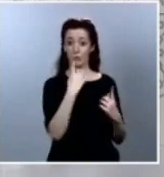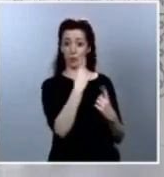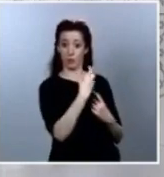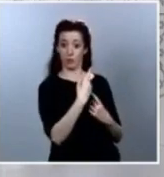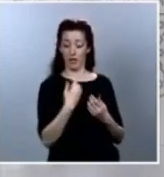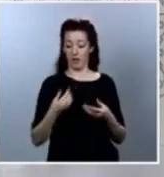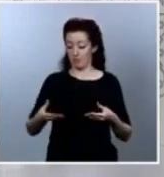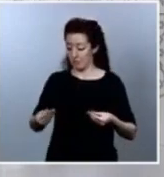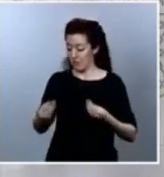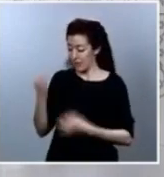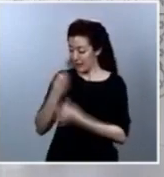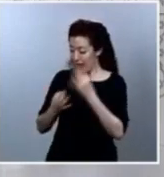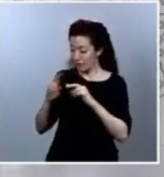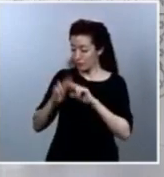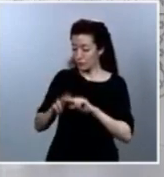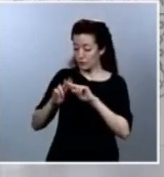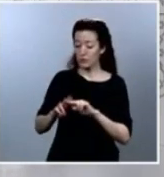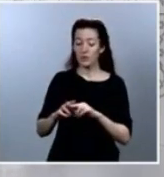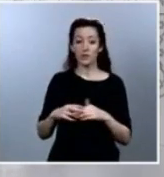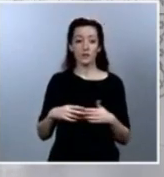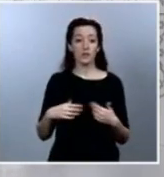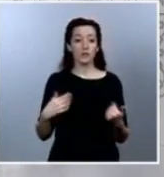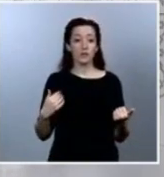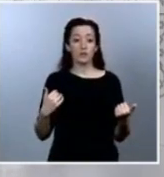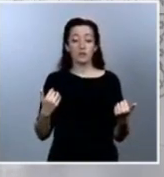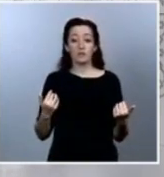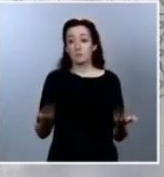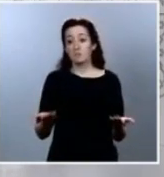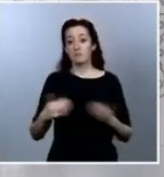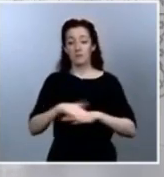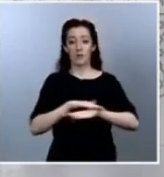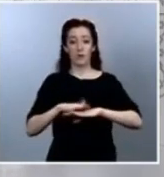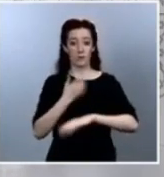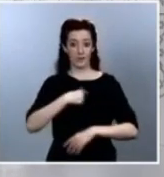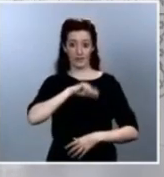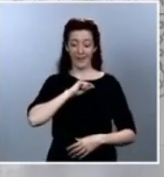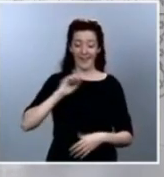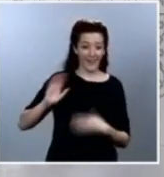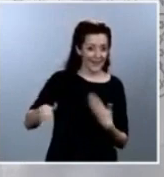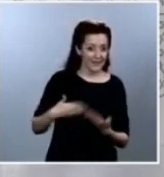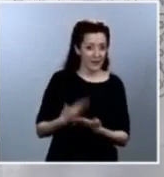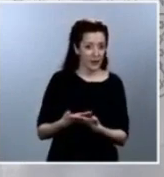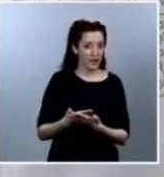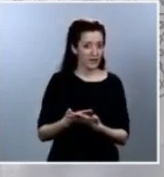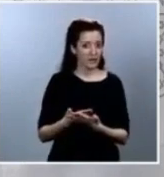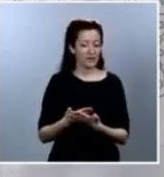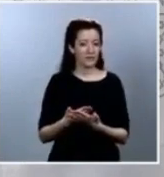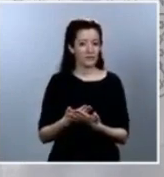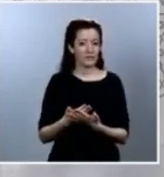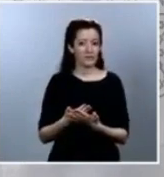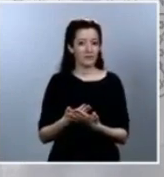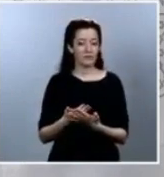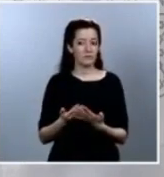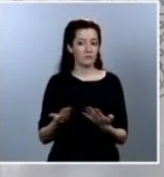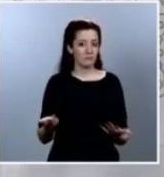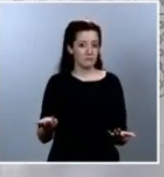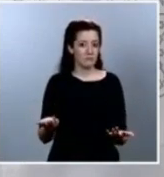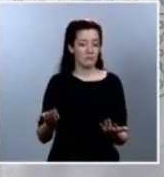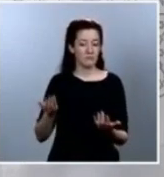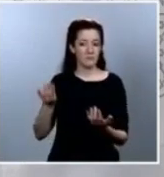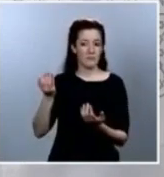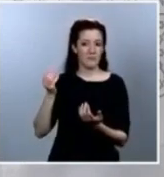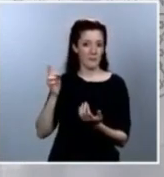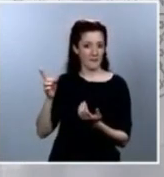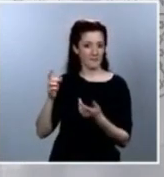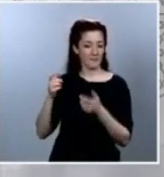es que el gobierno de España hasta la fecha, por lo que los datos que nos dan desde el departamento